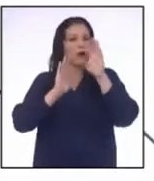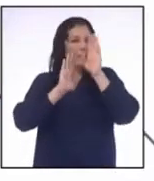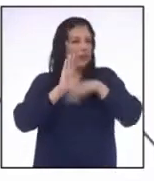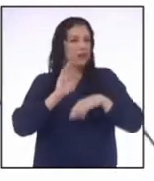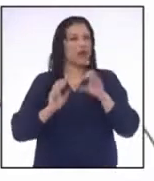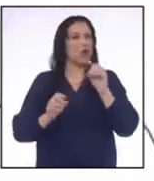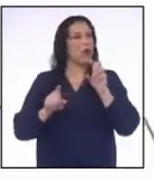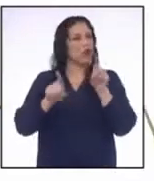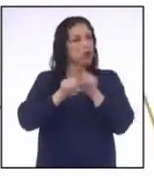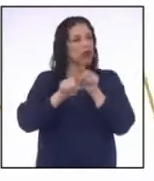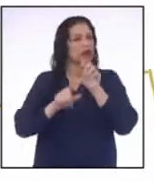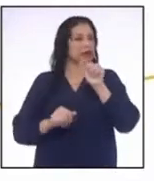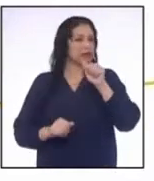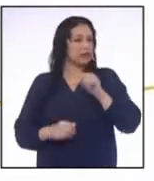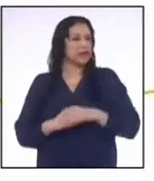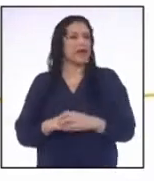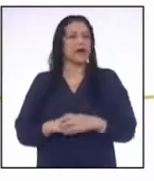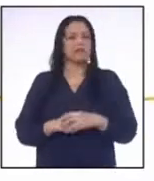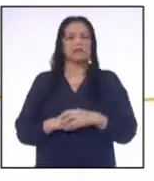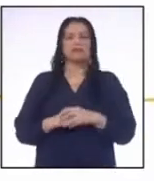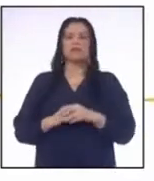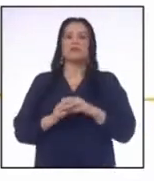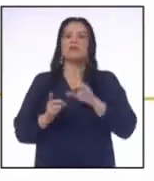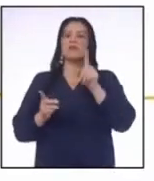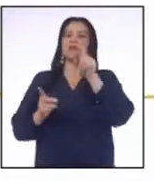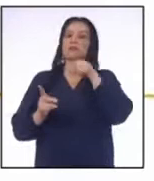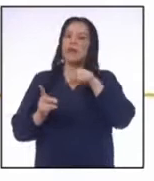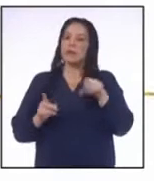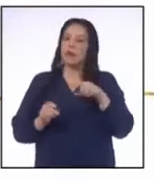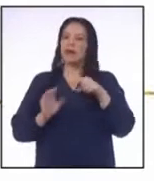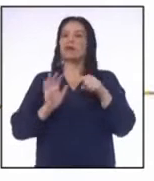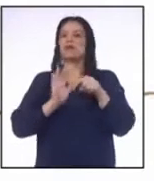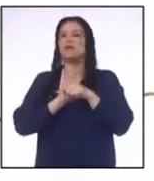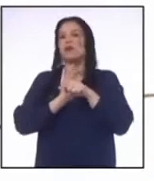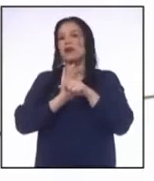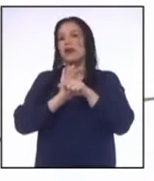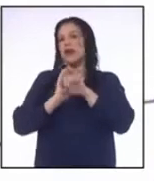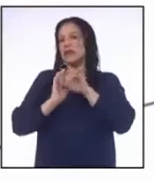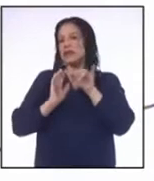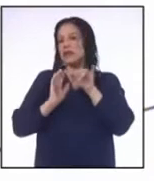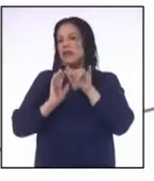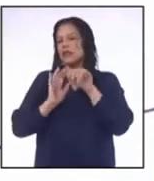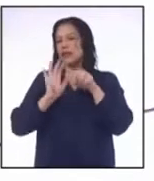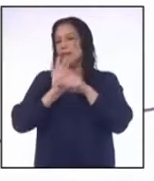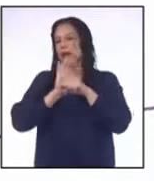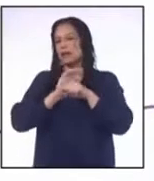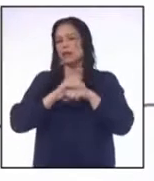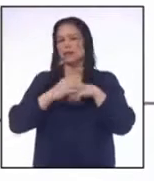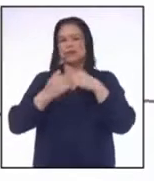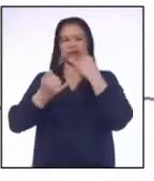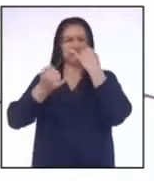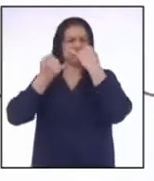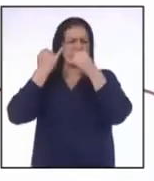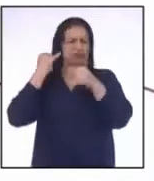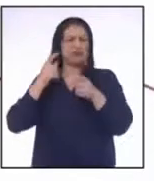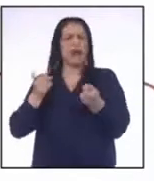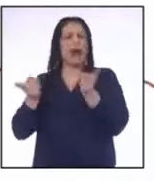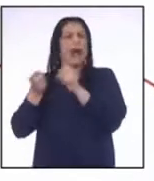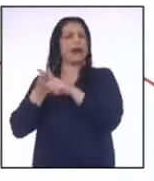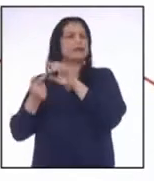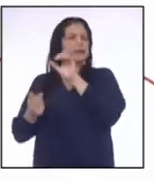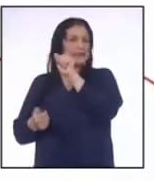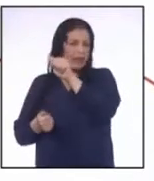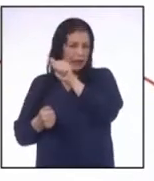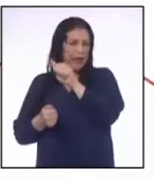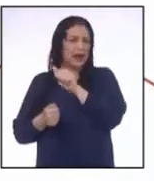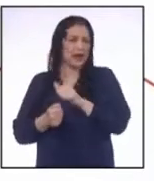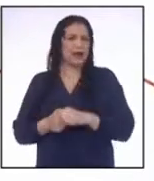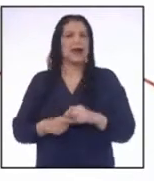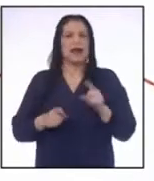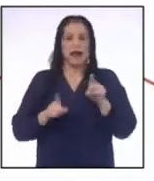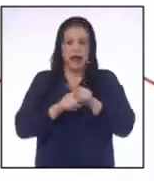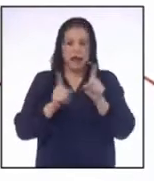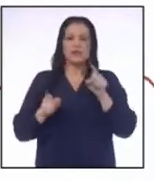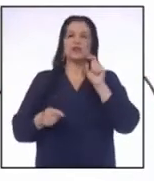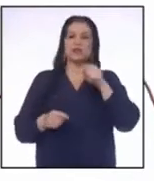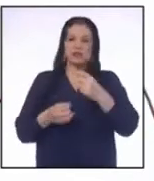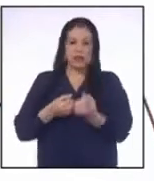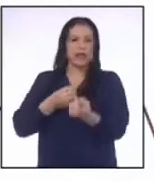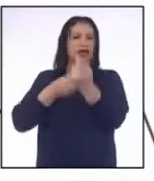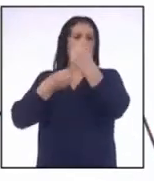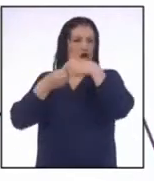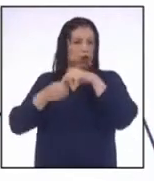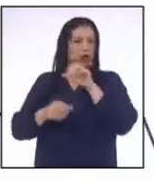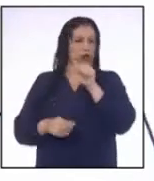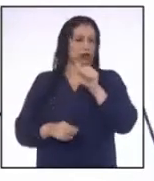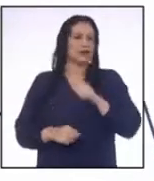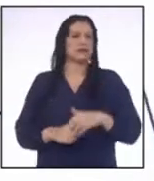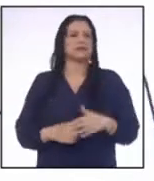o iguales que A Intervalo Semiabierto por la izquierda De menos infinito hasta A Esta vez Si considera A